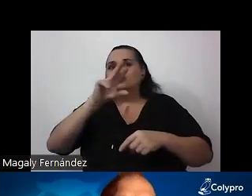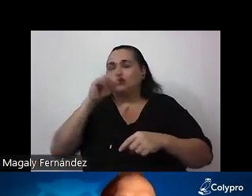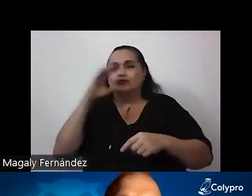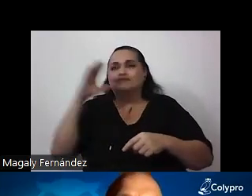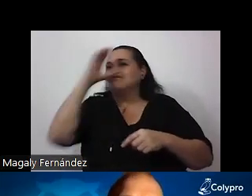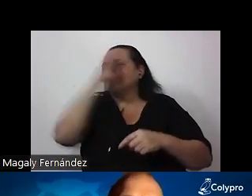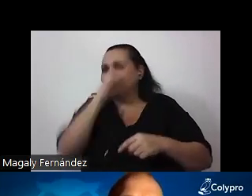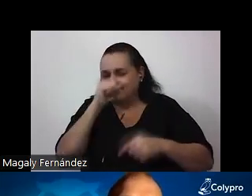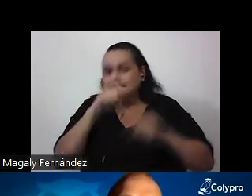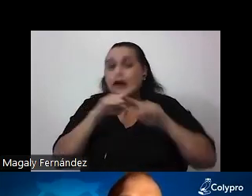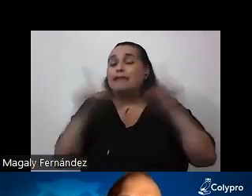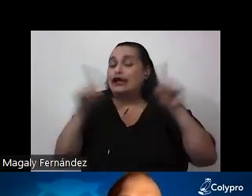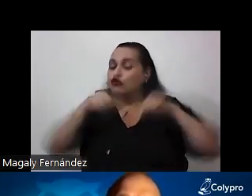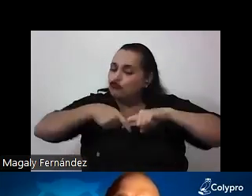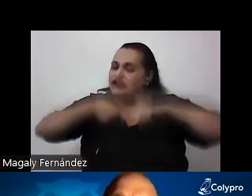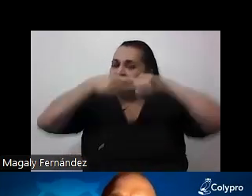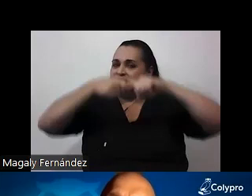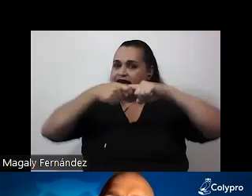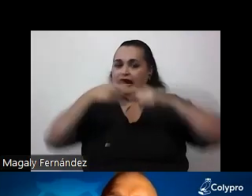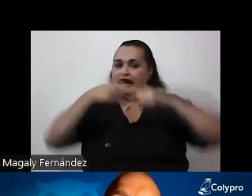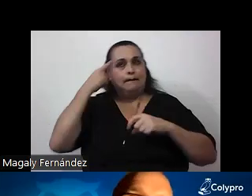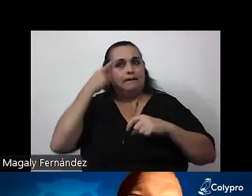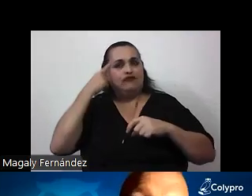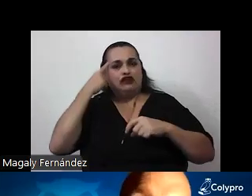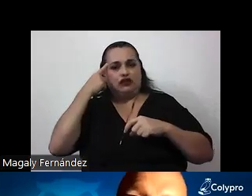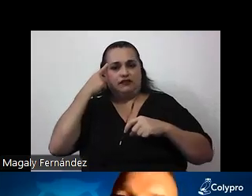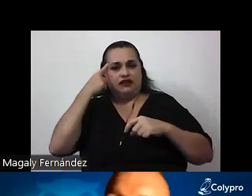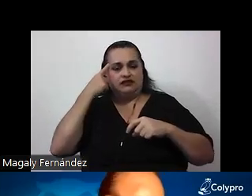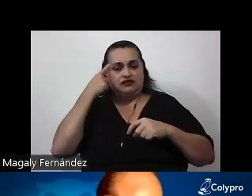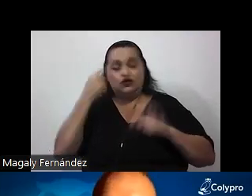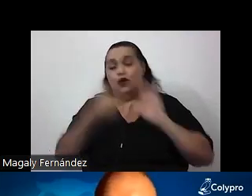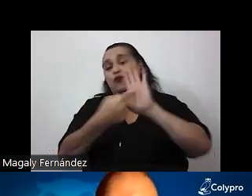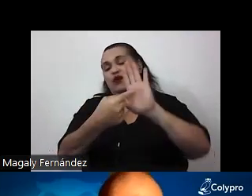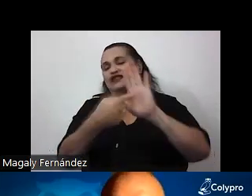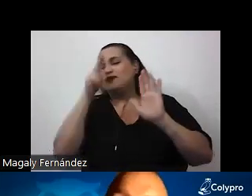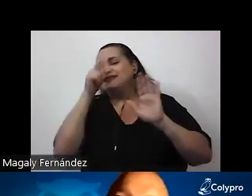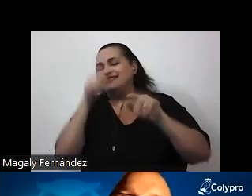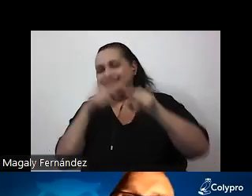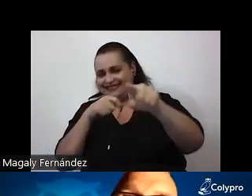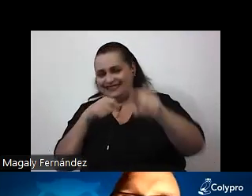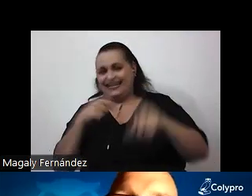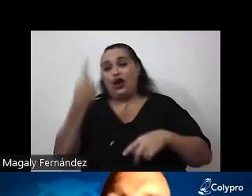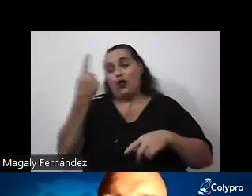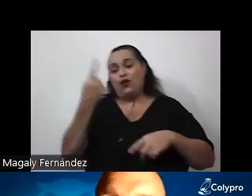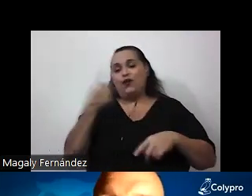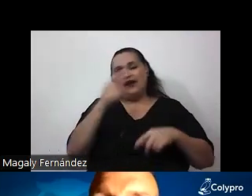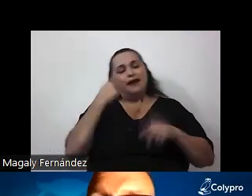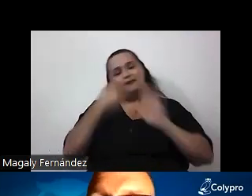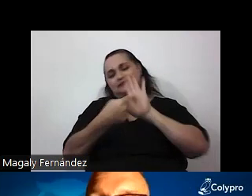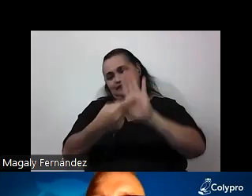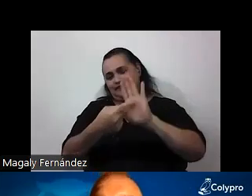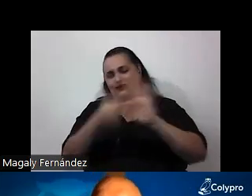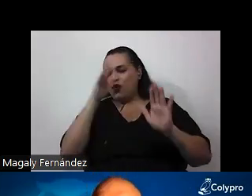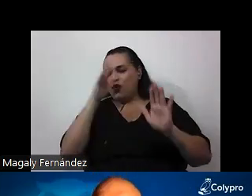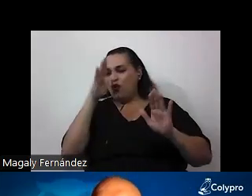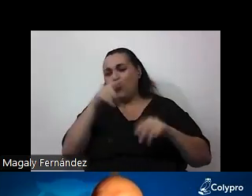restringen mucho nuestros razonamientos. Les muestro un chiste acá, una viñeta humorística, en la cual una